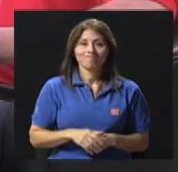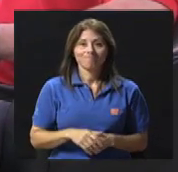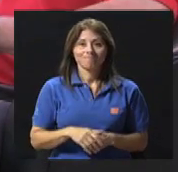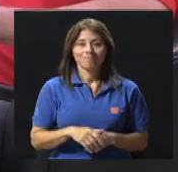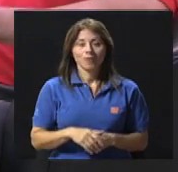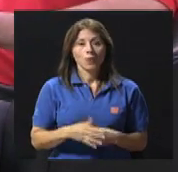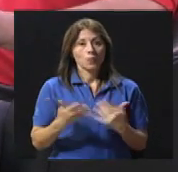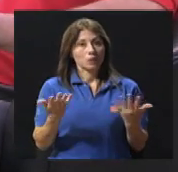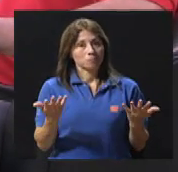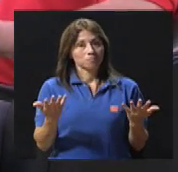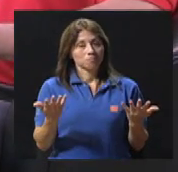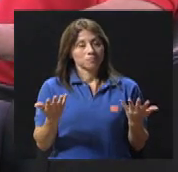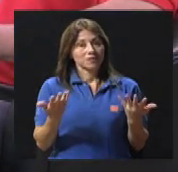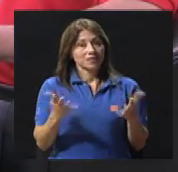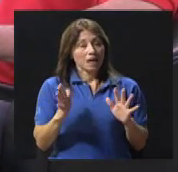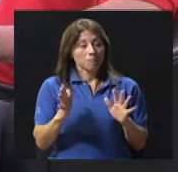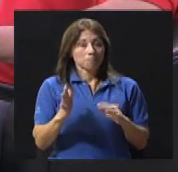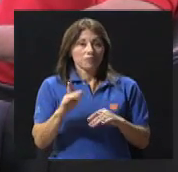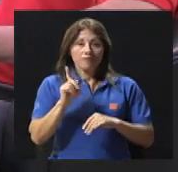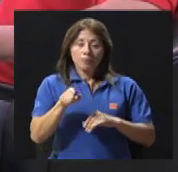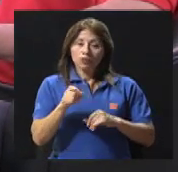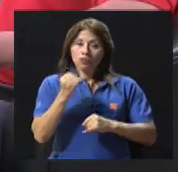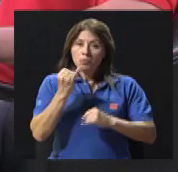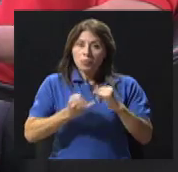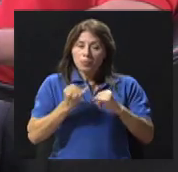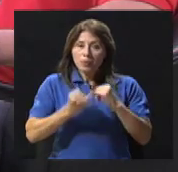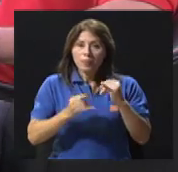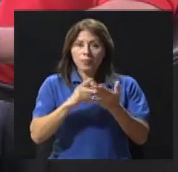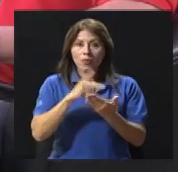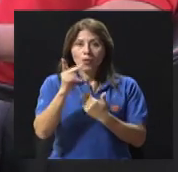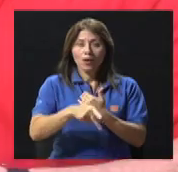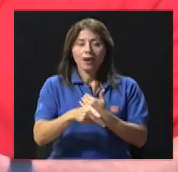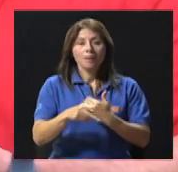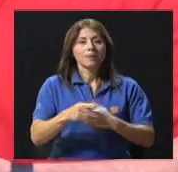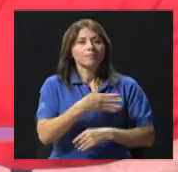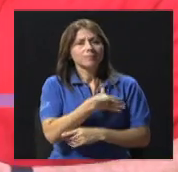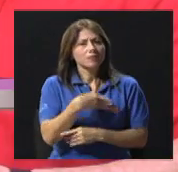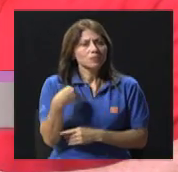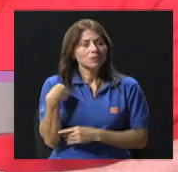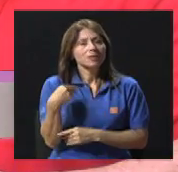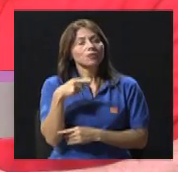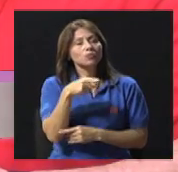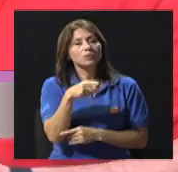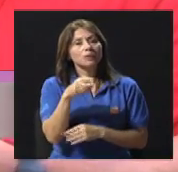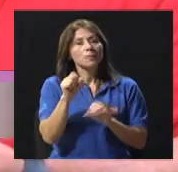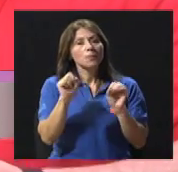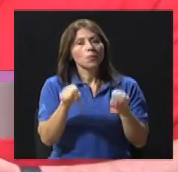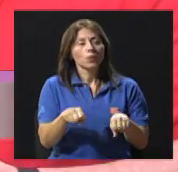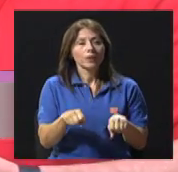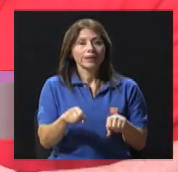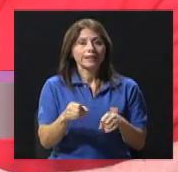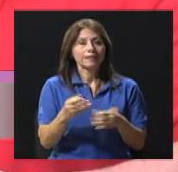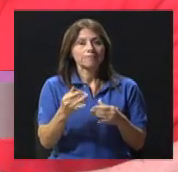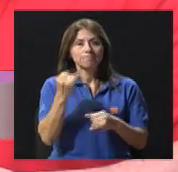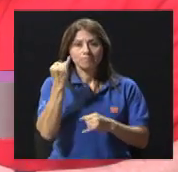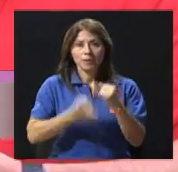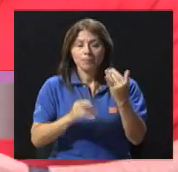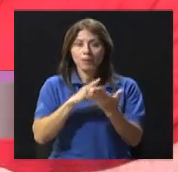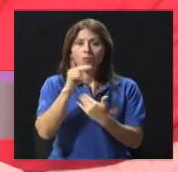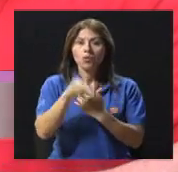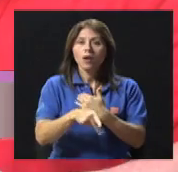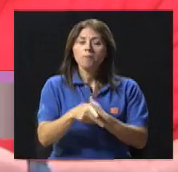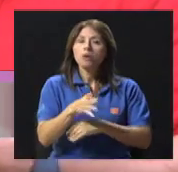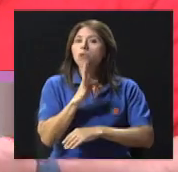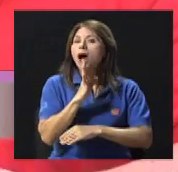Bueno, tal vez ya es hora de ir cerrando nuestro programa, pero sí me gustaría, doña Rosa, que usted nos pudiera cerrar el programa con una